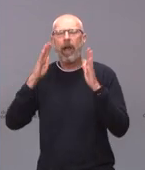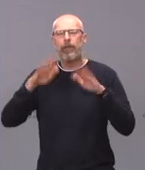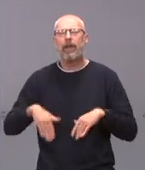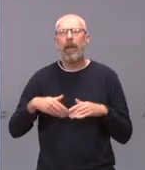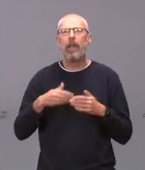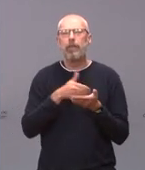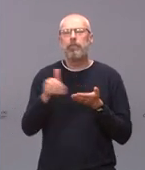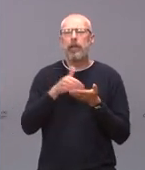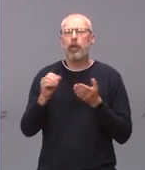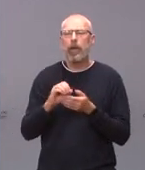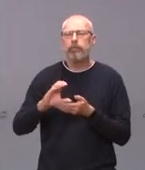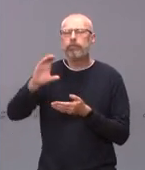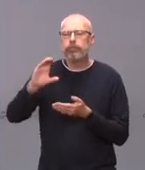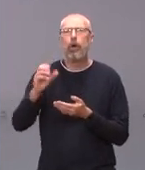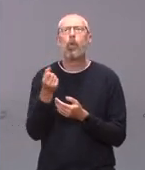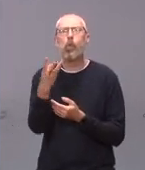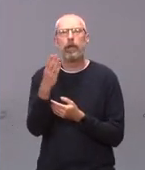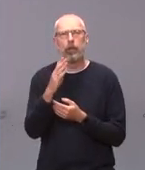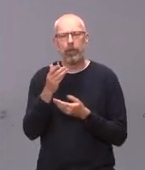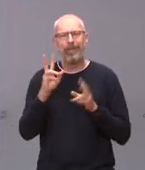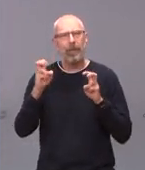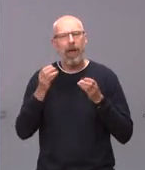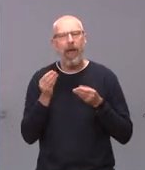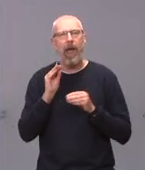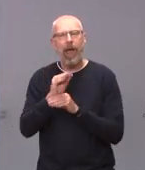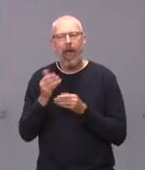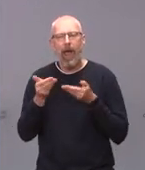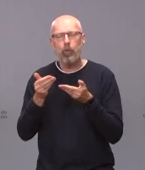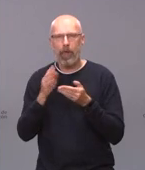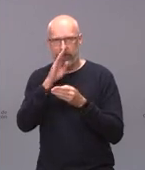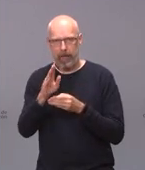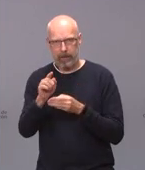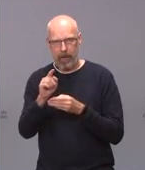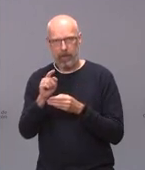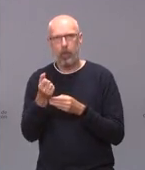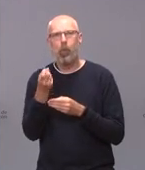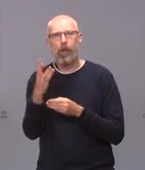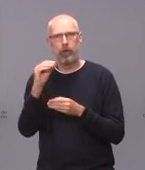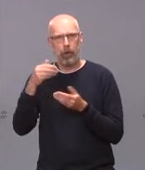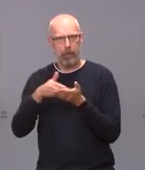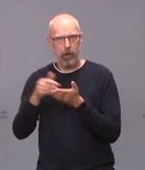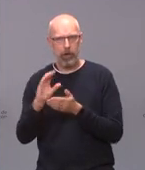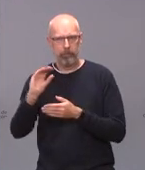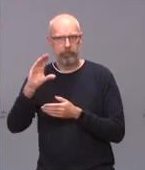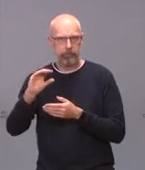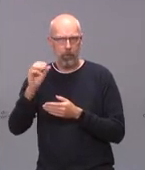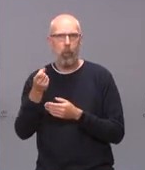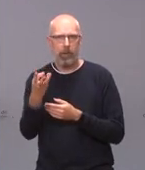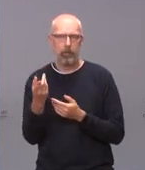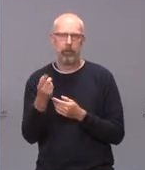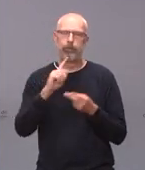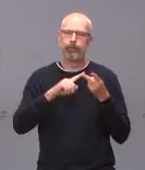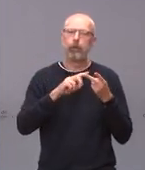ha puesto en ayudas directas la Junta de Castilla y León esa sería una y otra sobre el tema de la vacunación